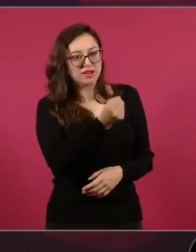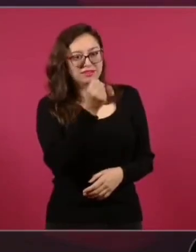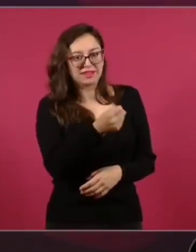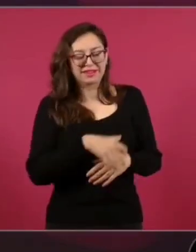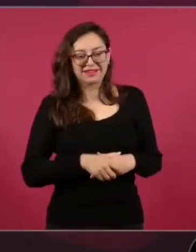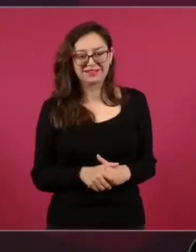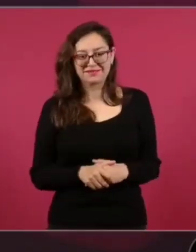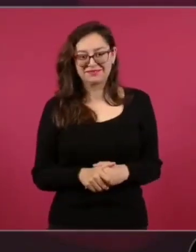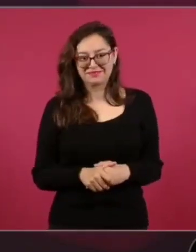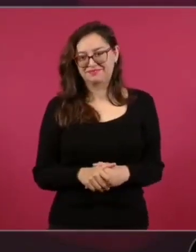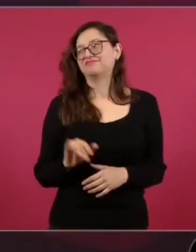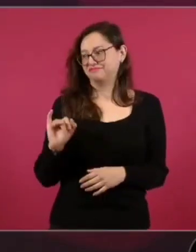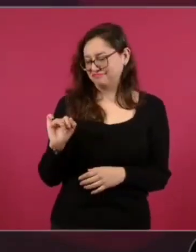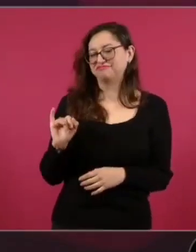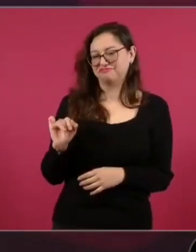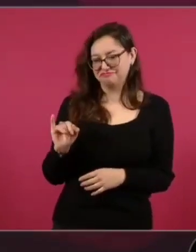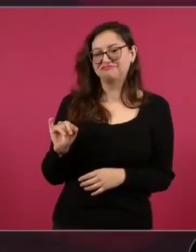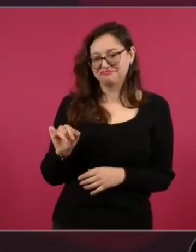Sí,